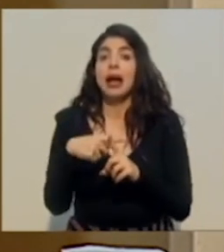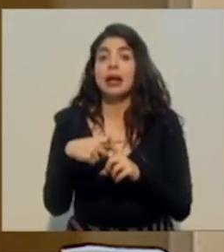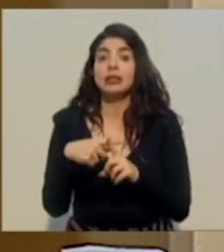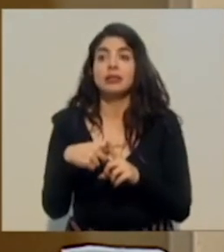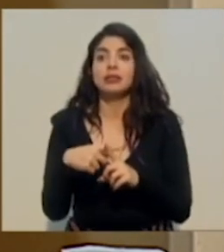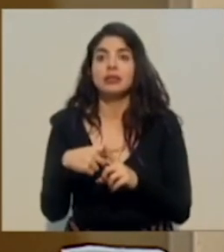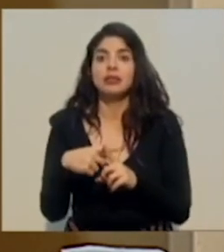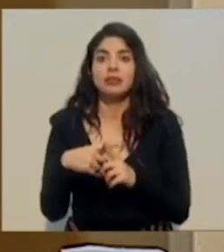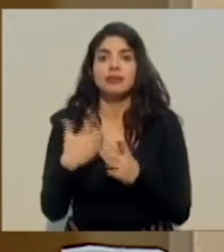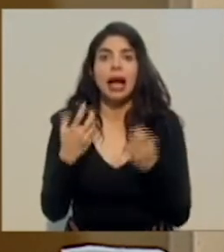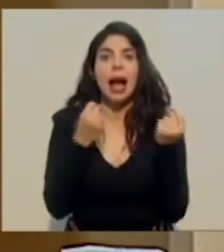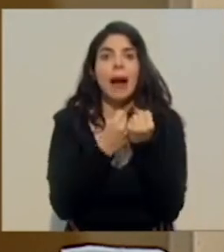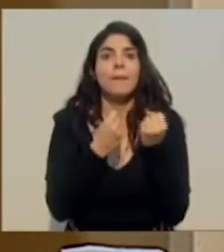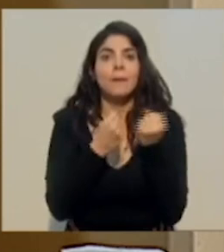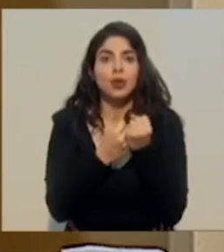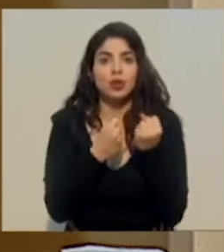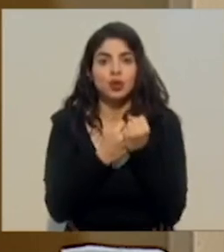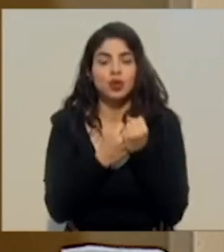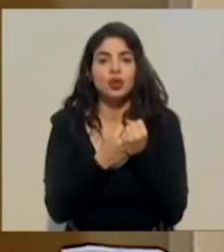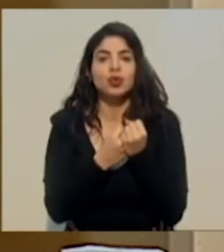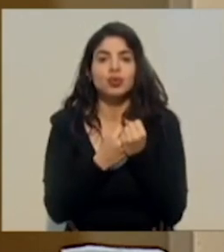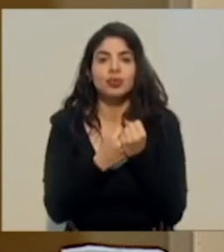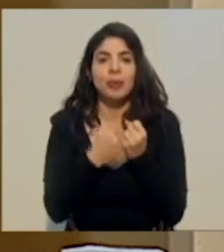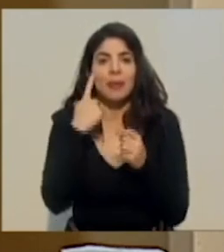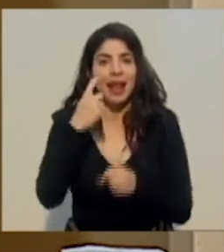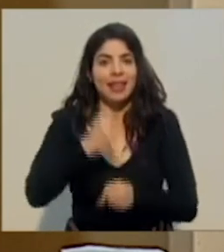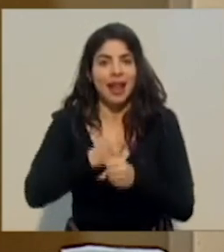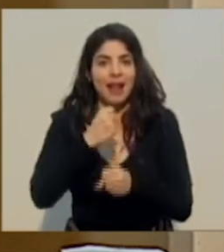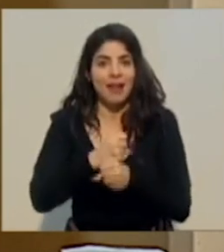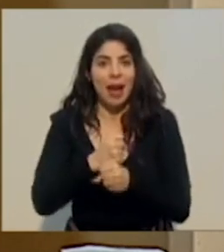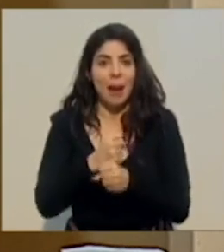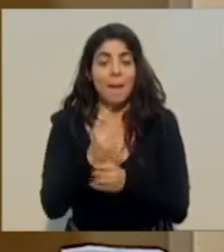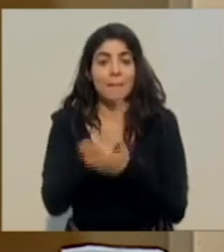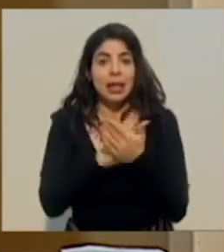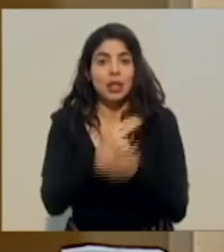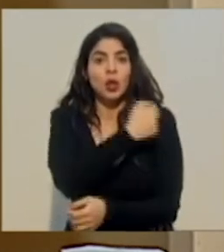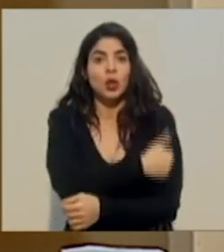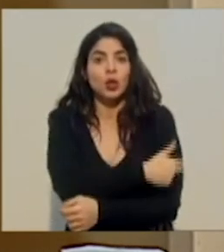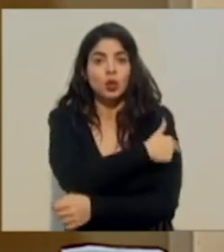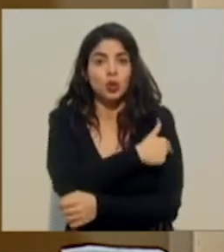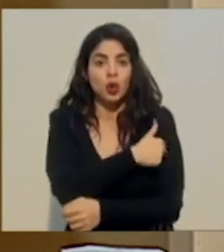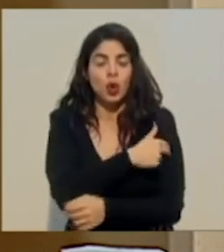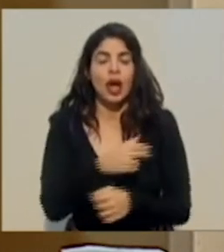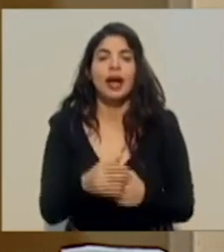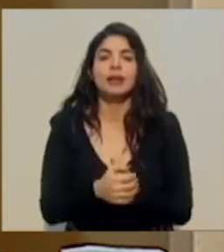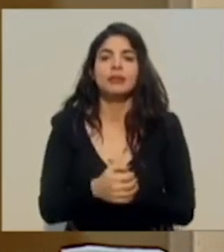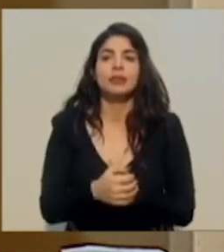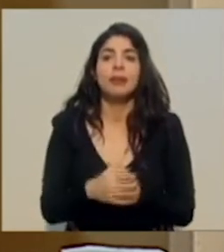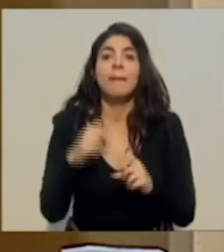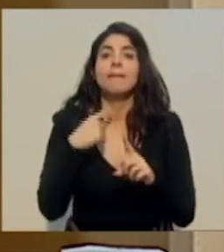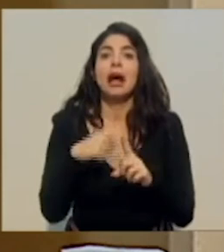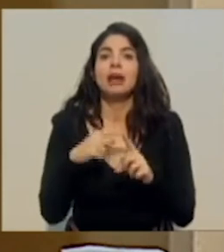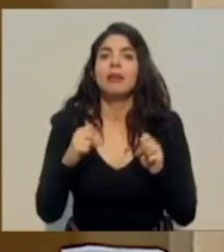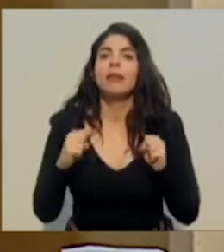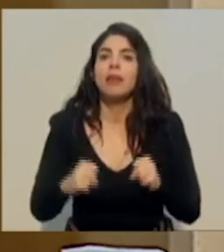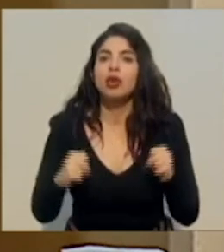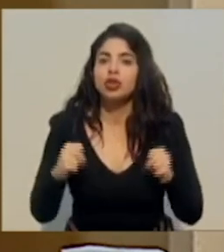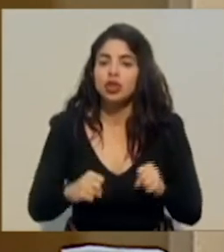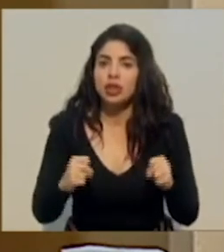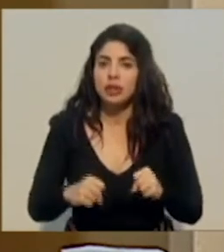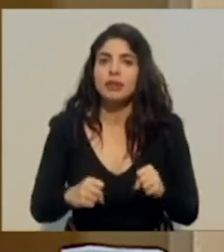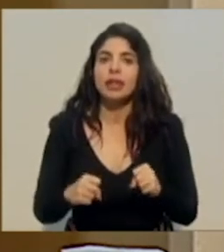en apoyo, digamos, al trabajo por parte de la Cruz Roja Costavicense, la posibilidad de